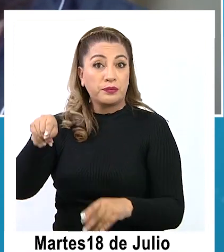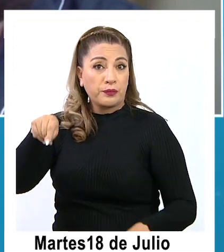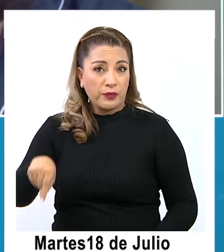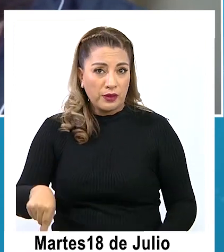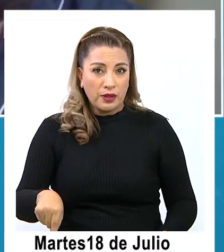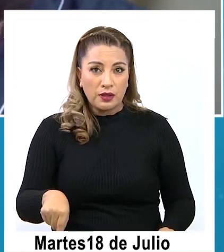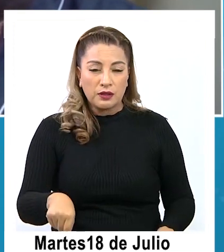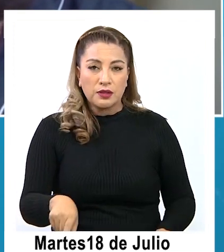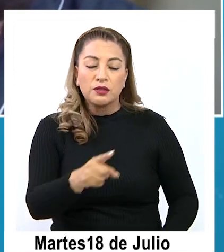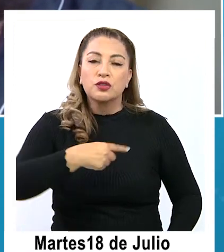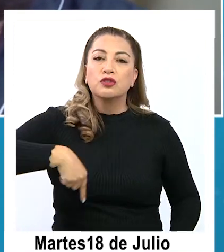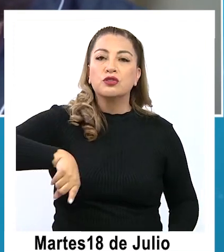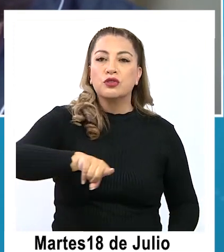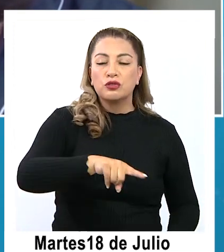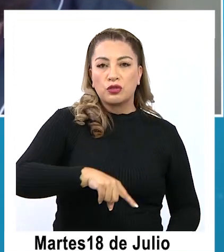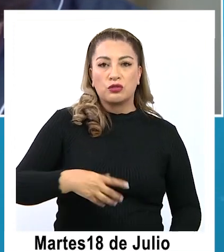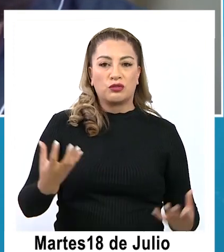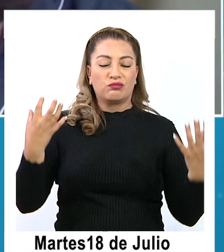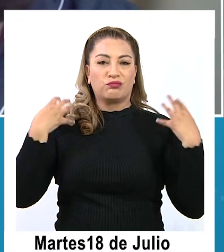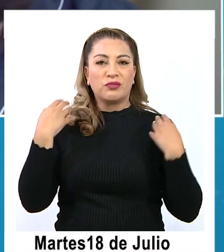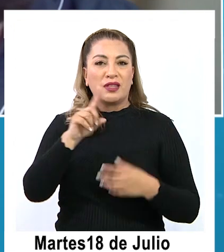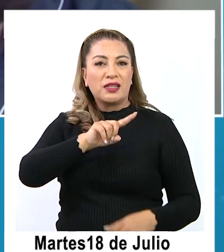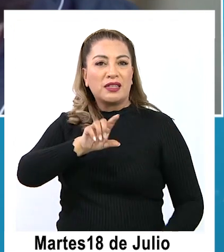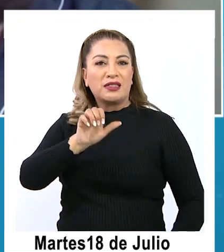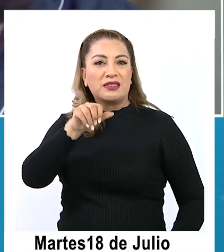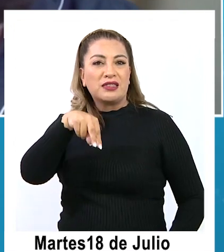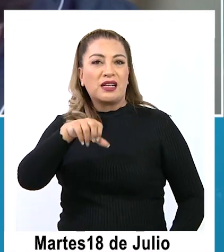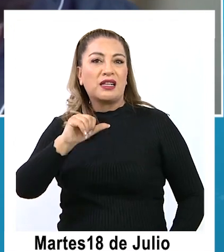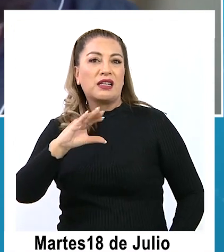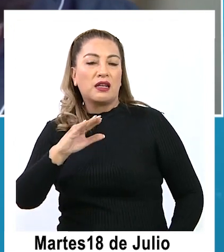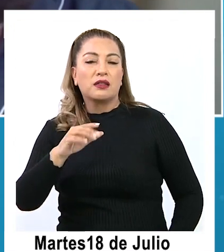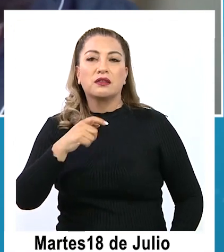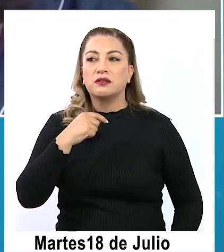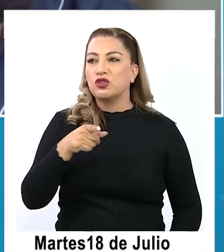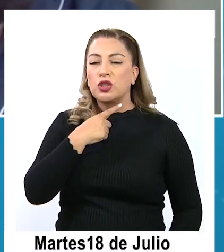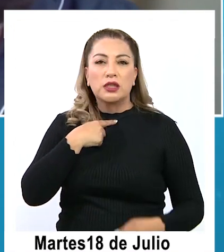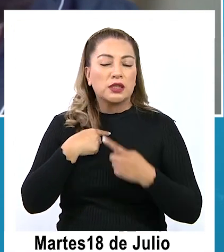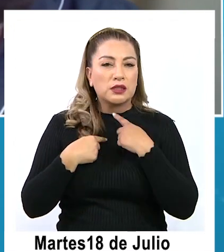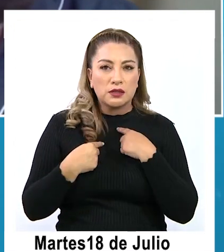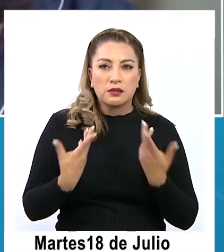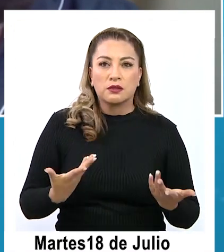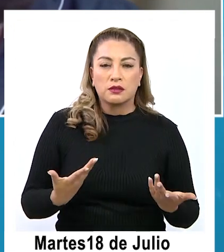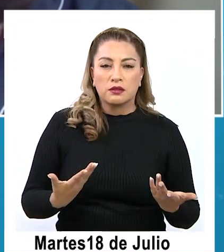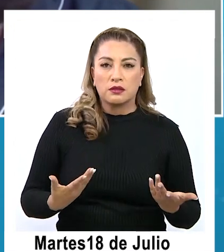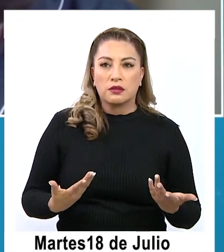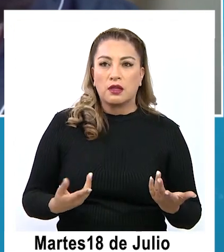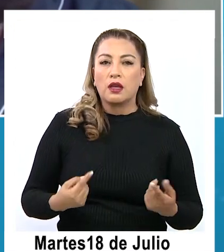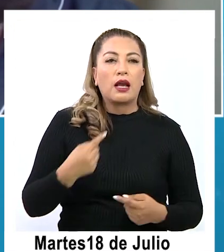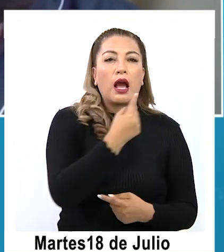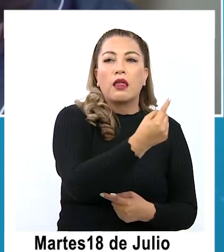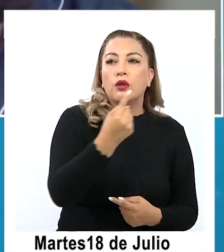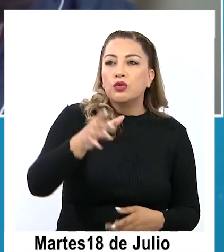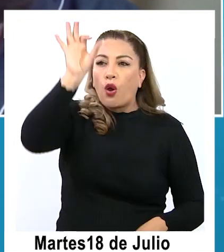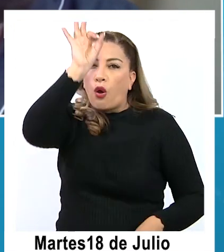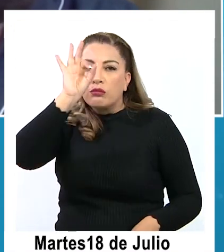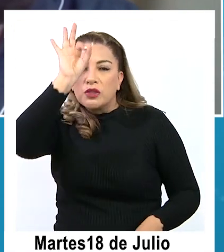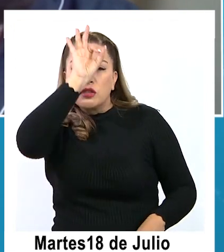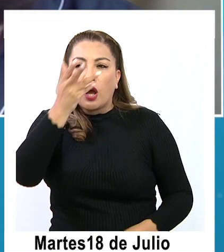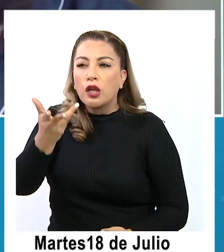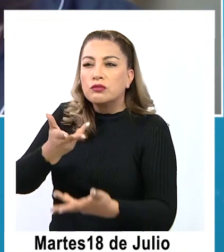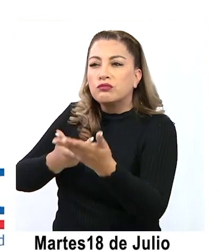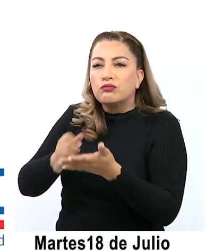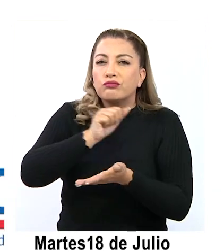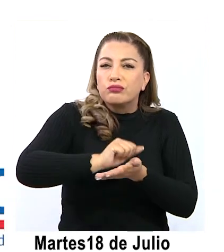eh nosotros como Cernac nos nos interesa eh recoger cuál es la sensación cuáles